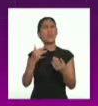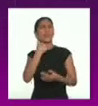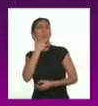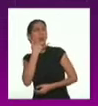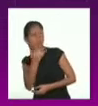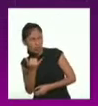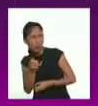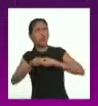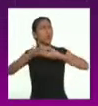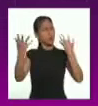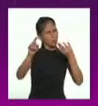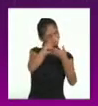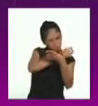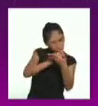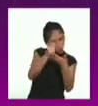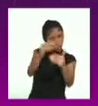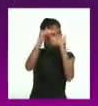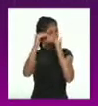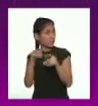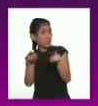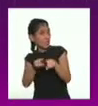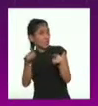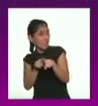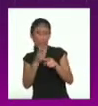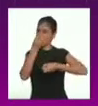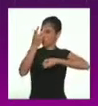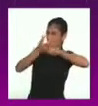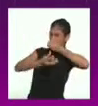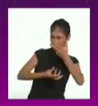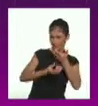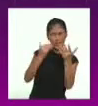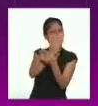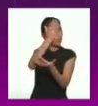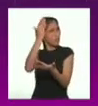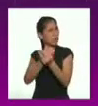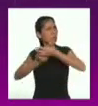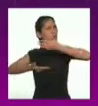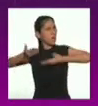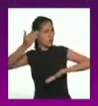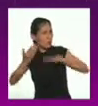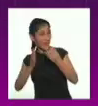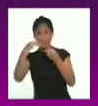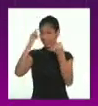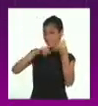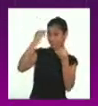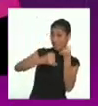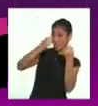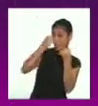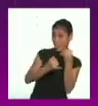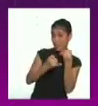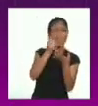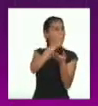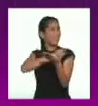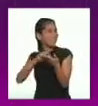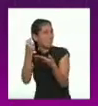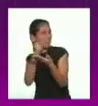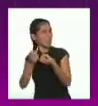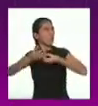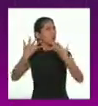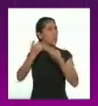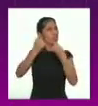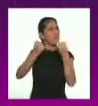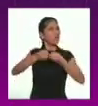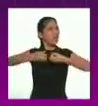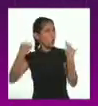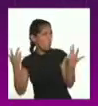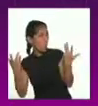y sucedieron los hechos! ¡Luego, contaré qué problema ocurrió! ¡Y finalmente, escribiré cómo